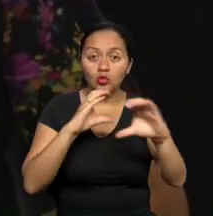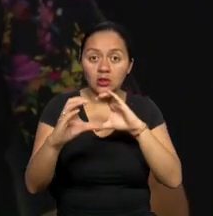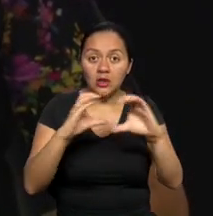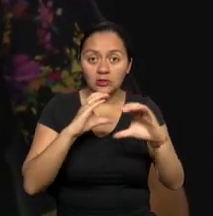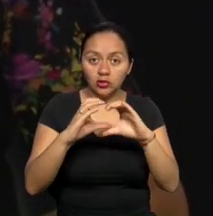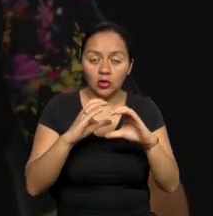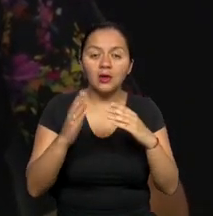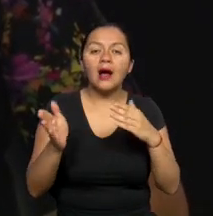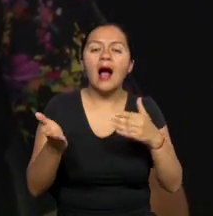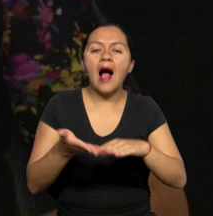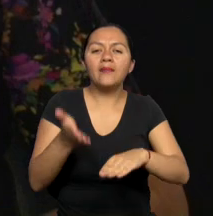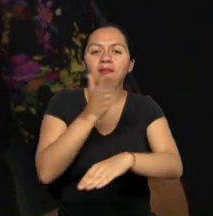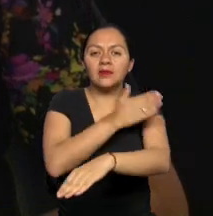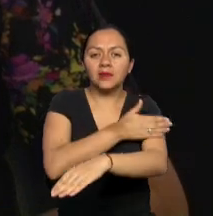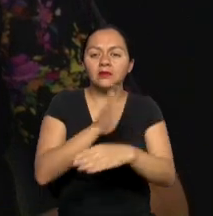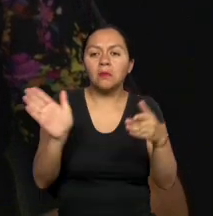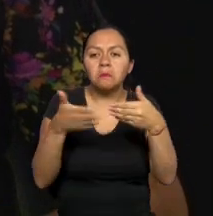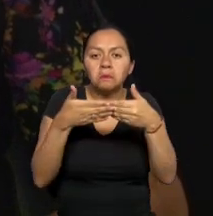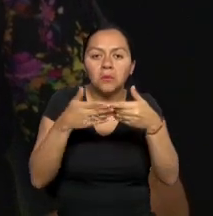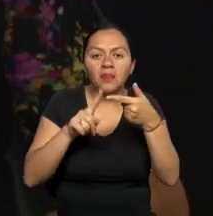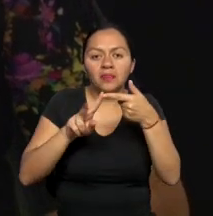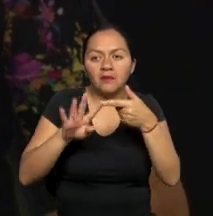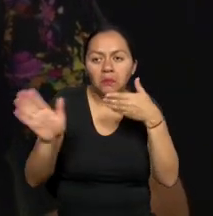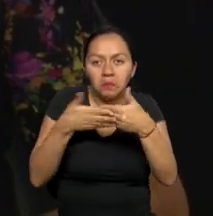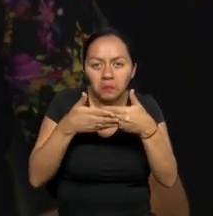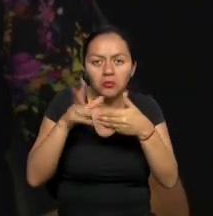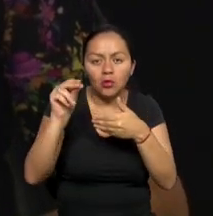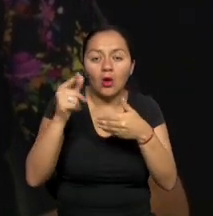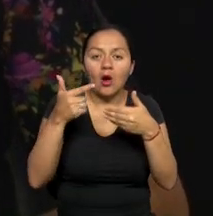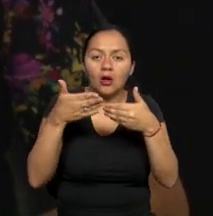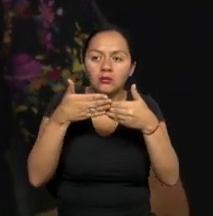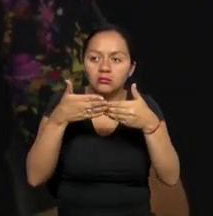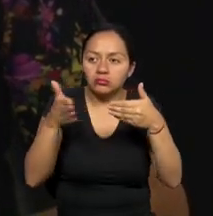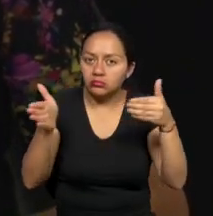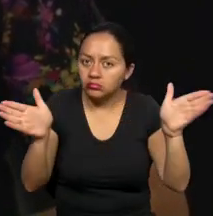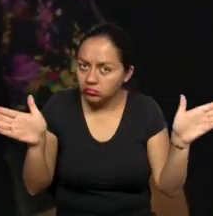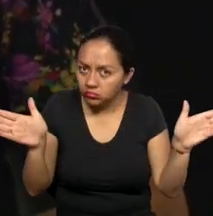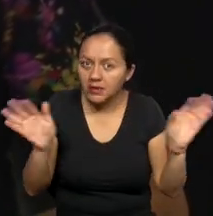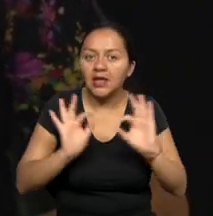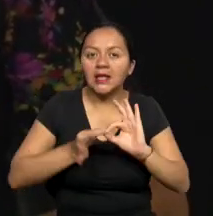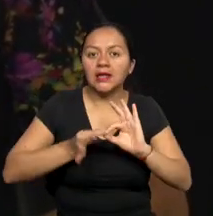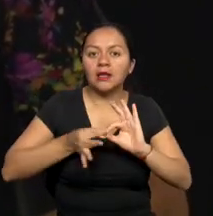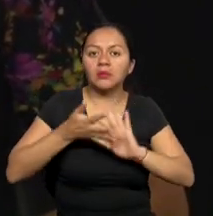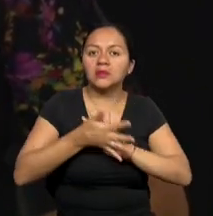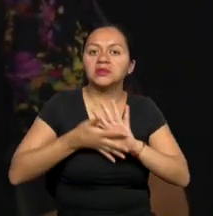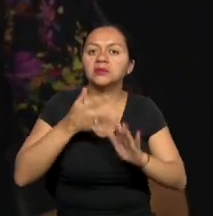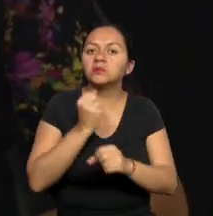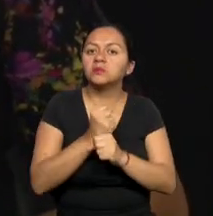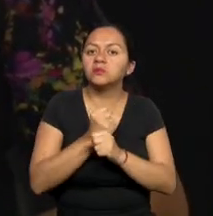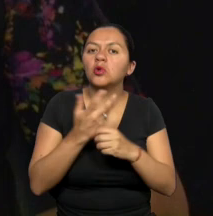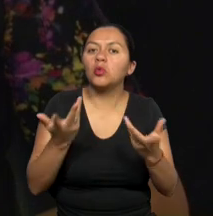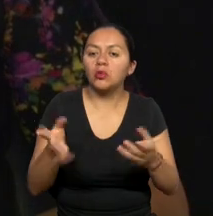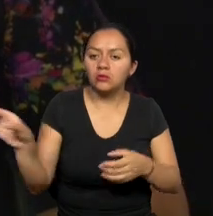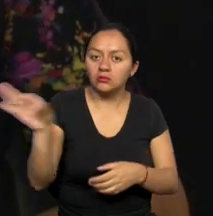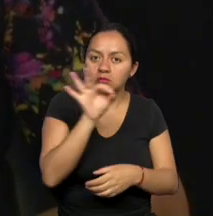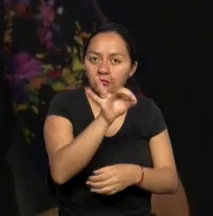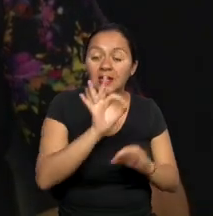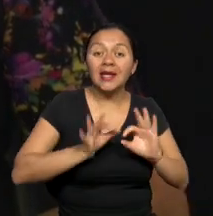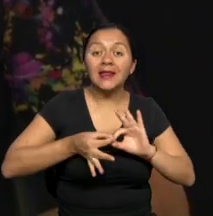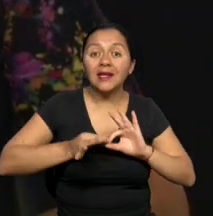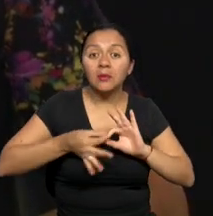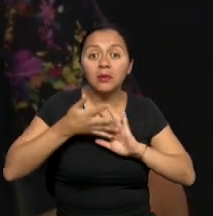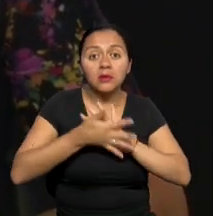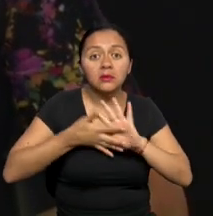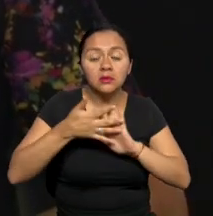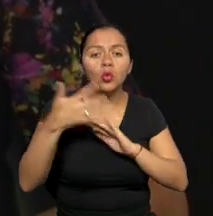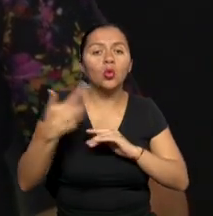importante de los medios de comunicación para que ya esté un intérprete de lengua de señas. Nosotros pensamos que el intérprete de lengua de